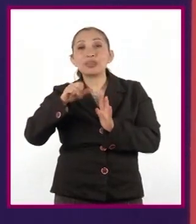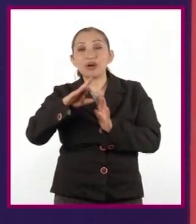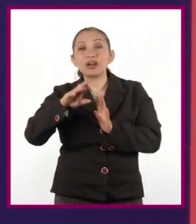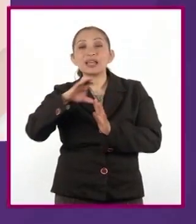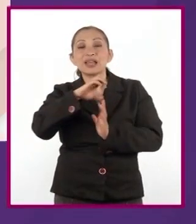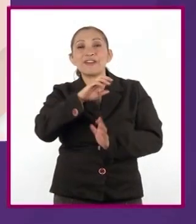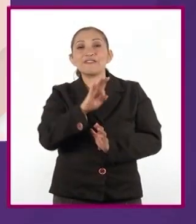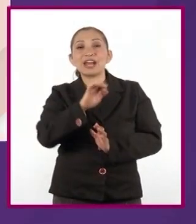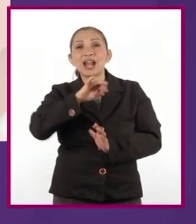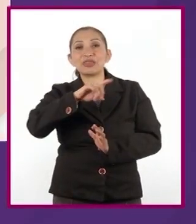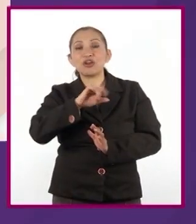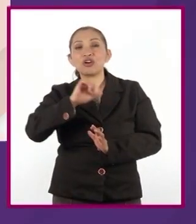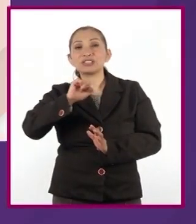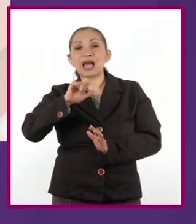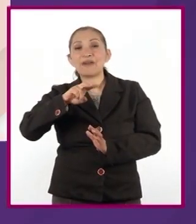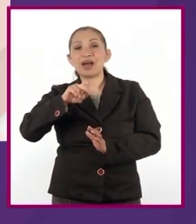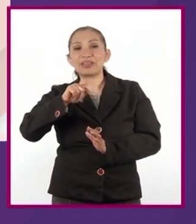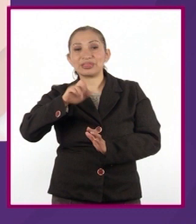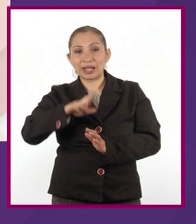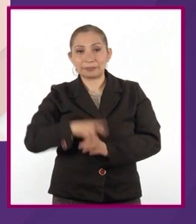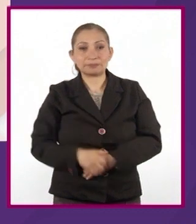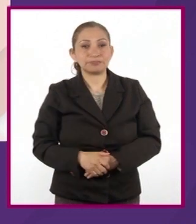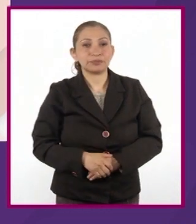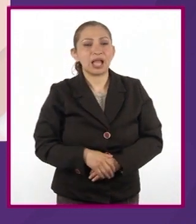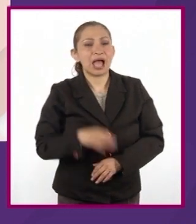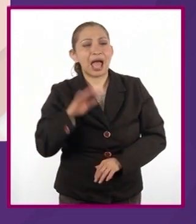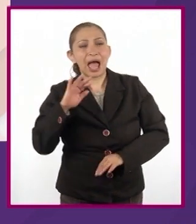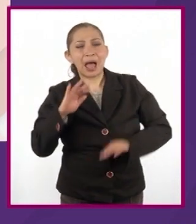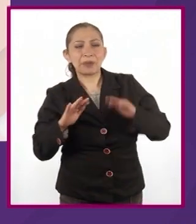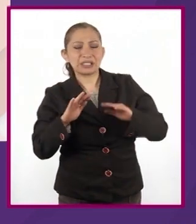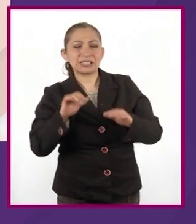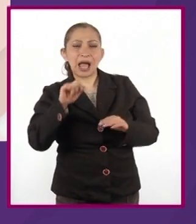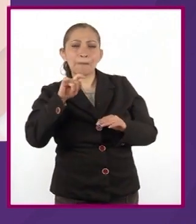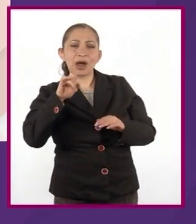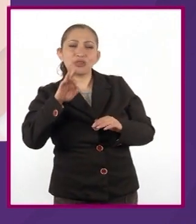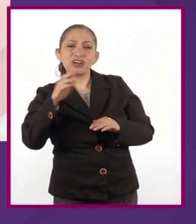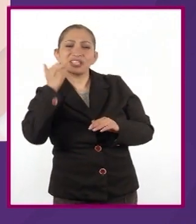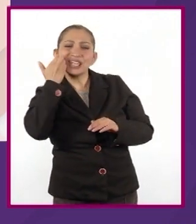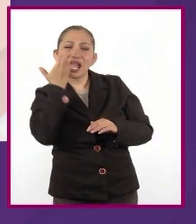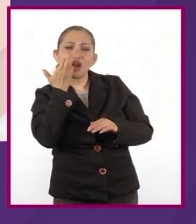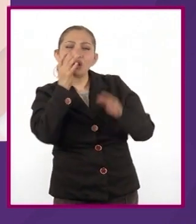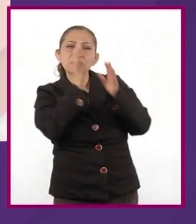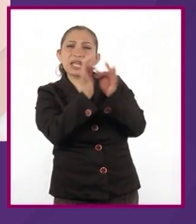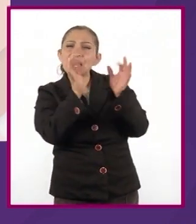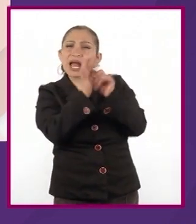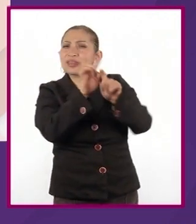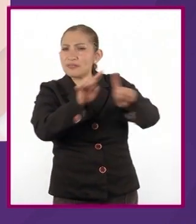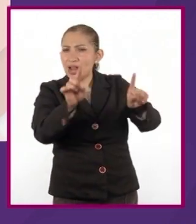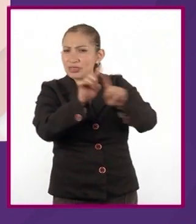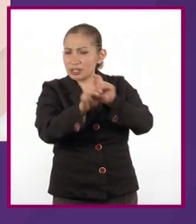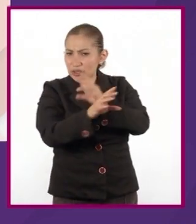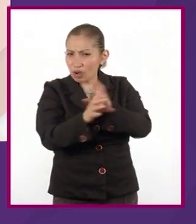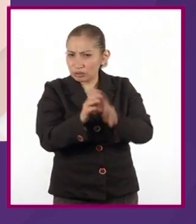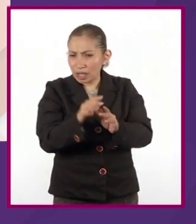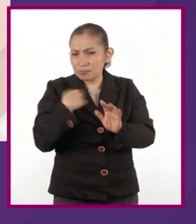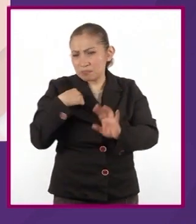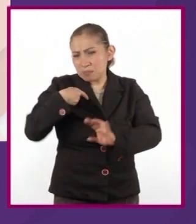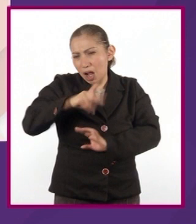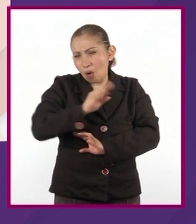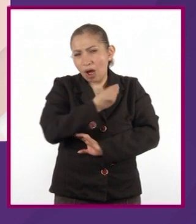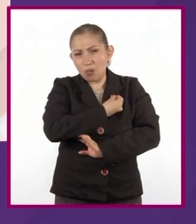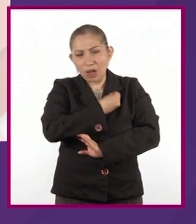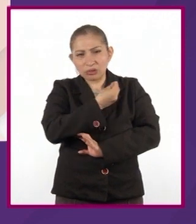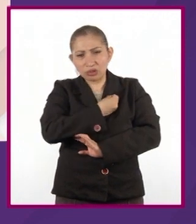Zabater. A veces, Amador, tengo ganas de contarte muchas cosas. Me las aguanto.